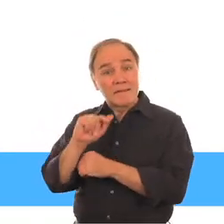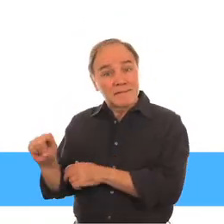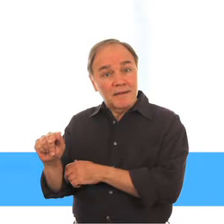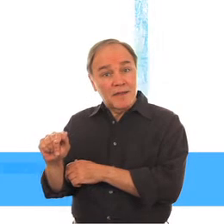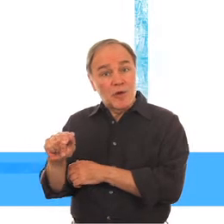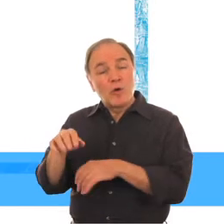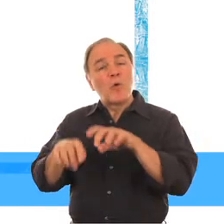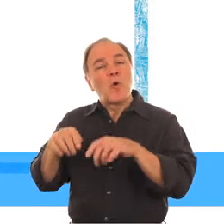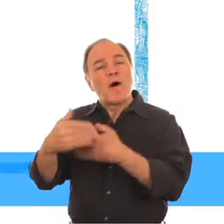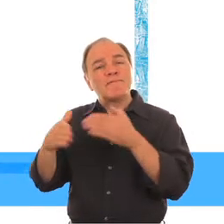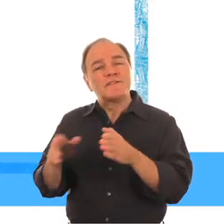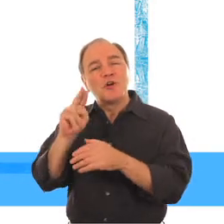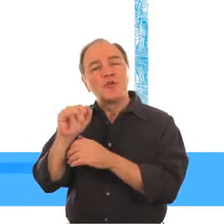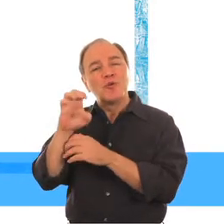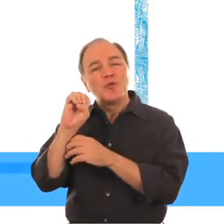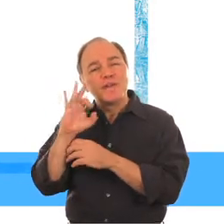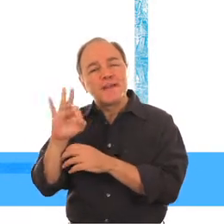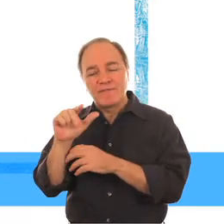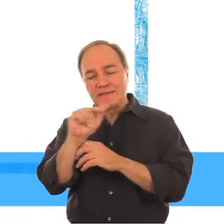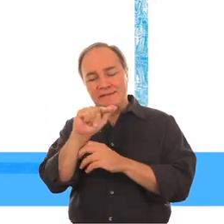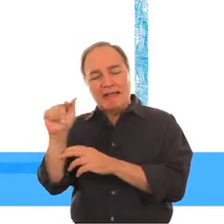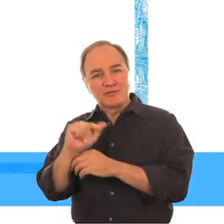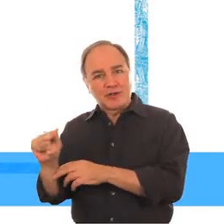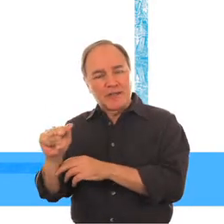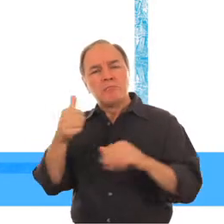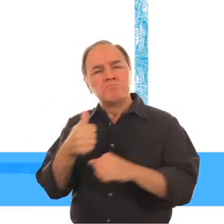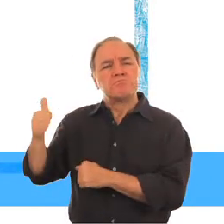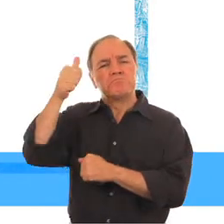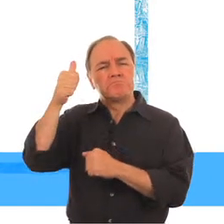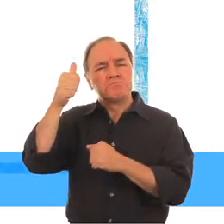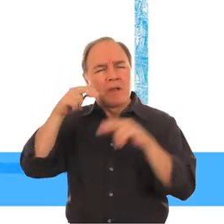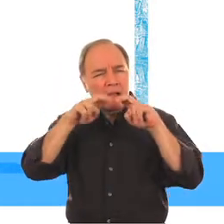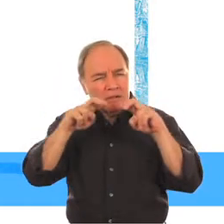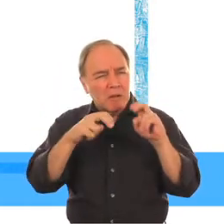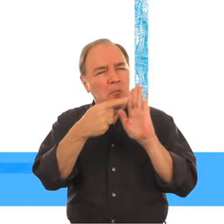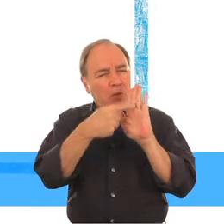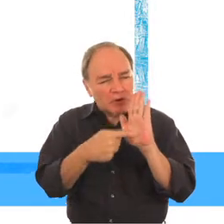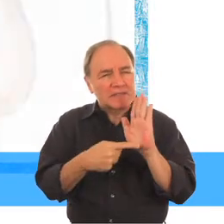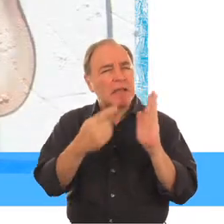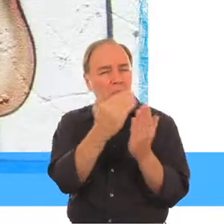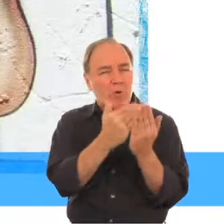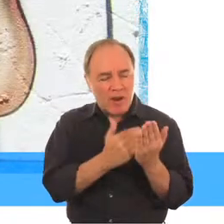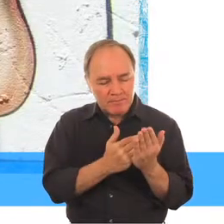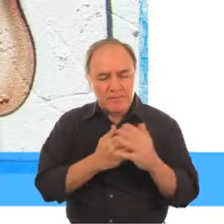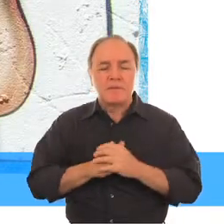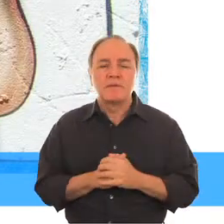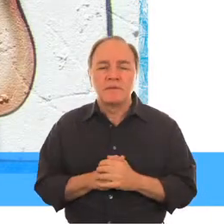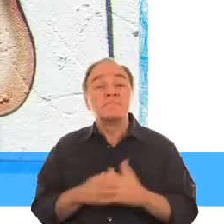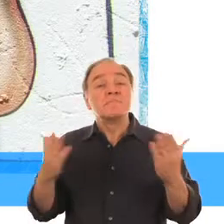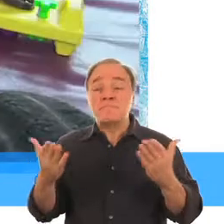Una perspectiva desde Tanzania, Alejandro Grispun, director de promoción de políticas y programa de análisis. Ya no